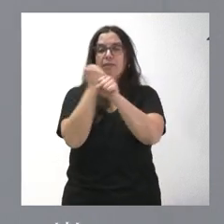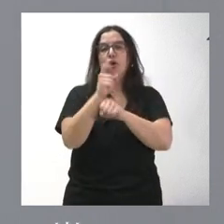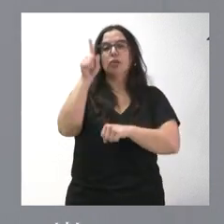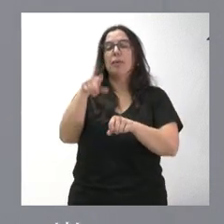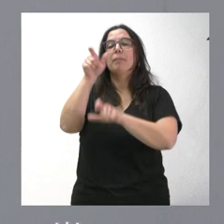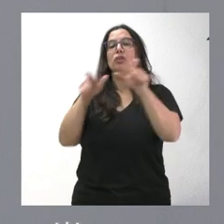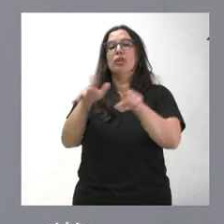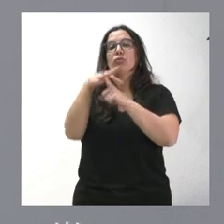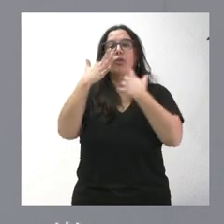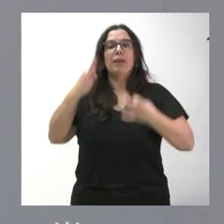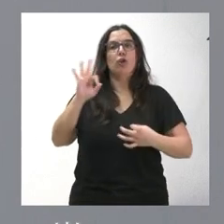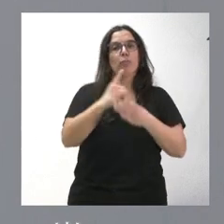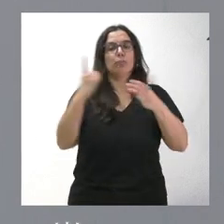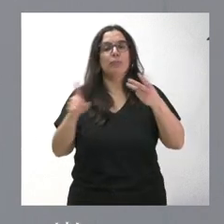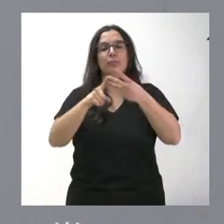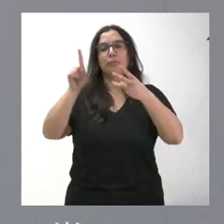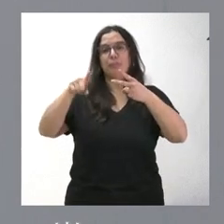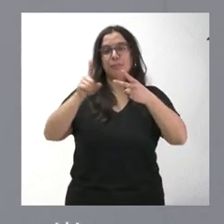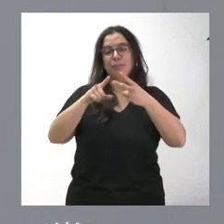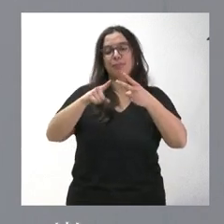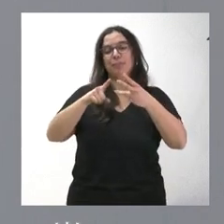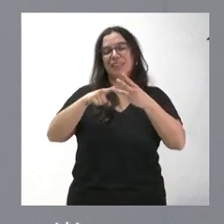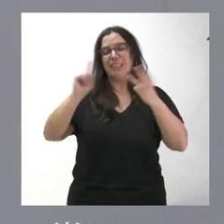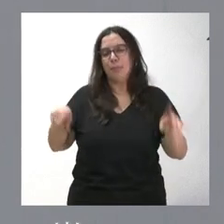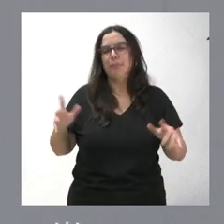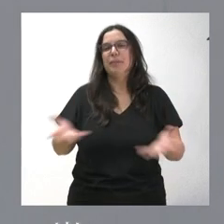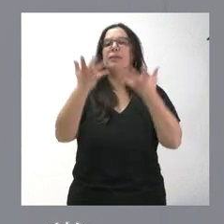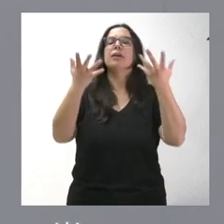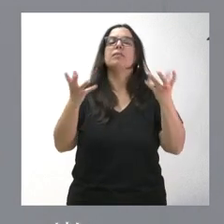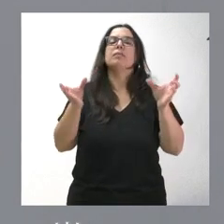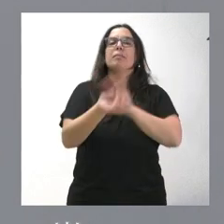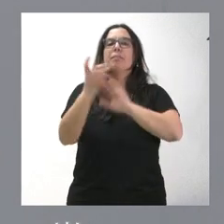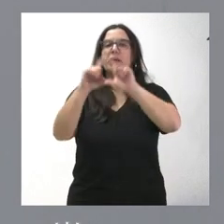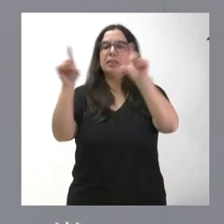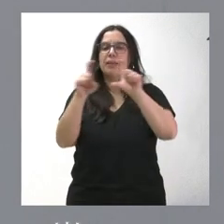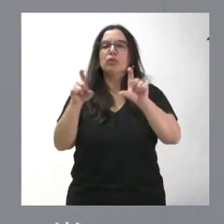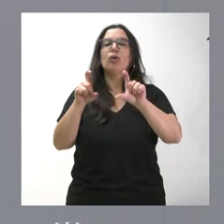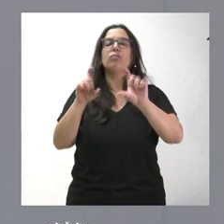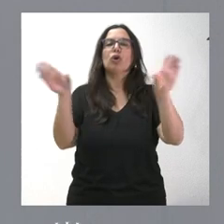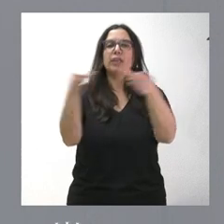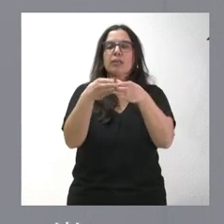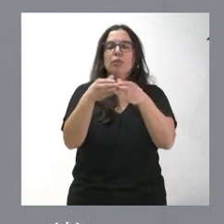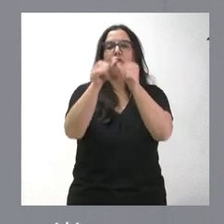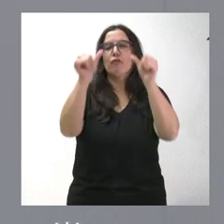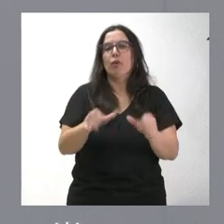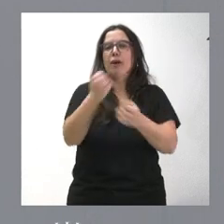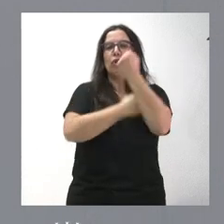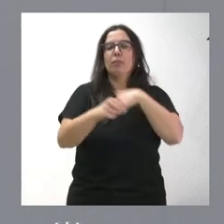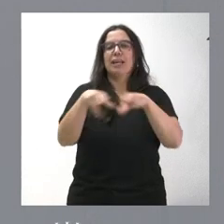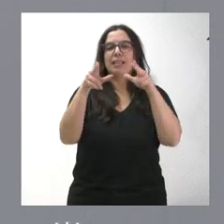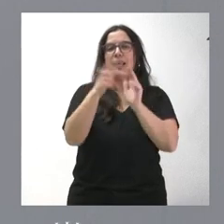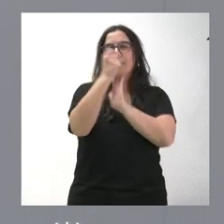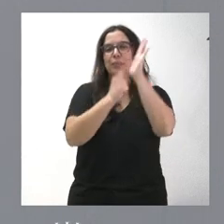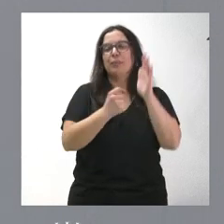o exclusión social y promover el emprendimiento colectivo a través de fórmulas de economía social. En total tienen 27 medidas, 113